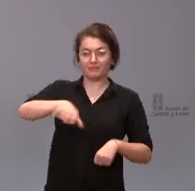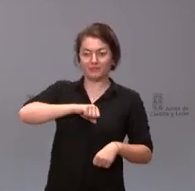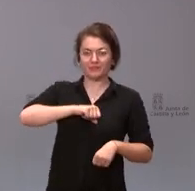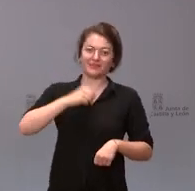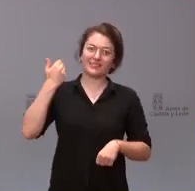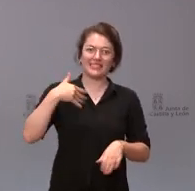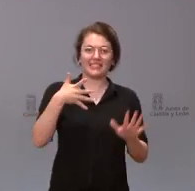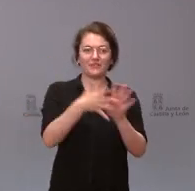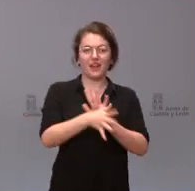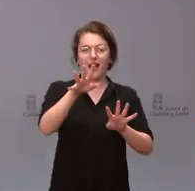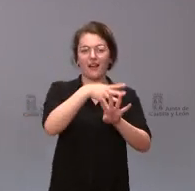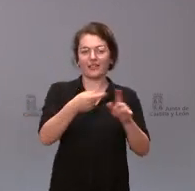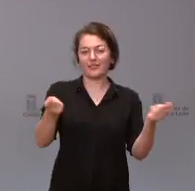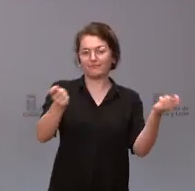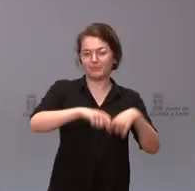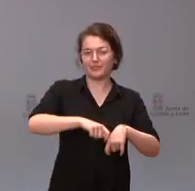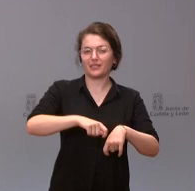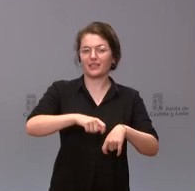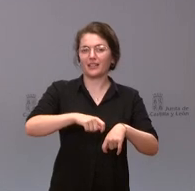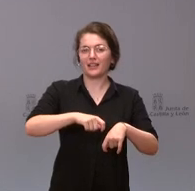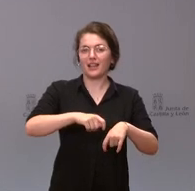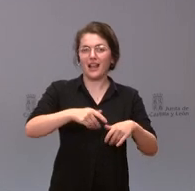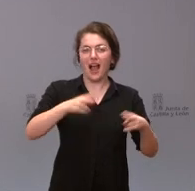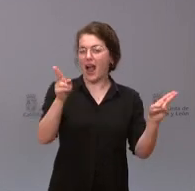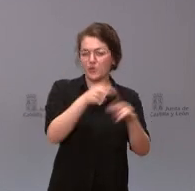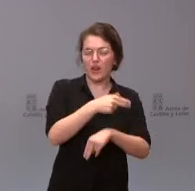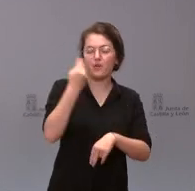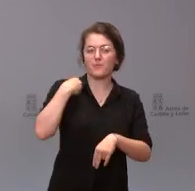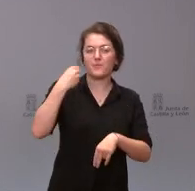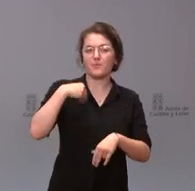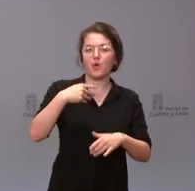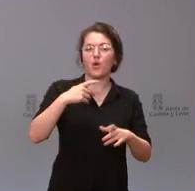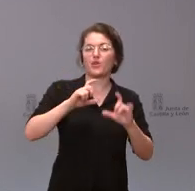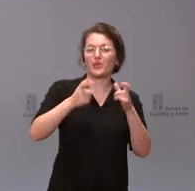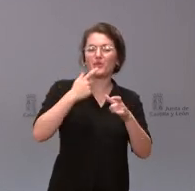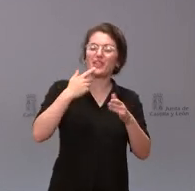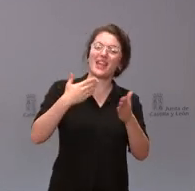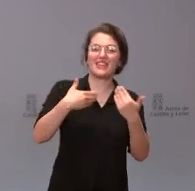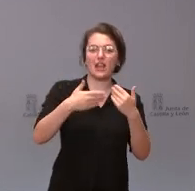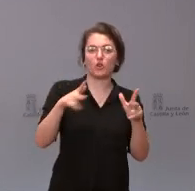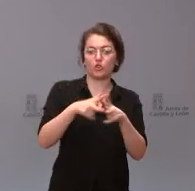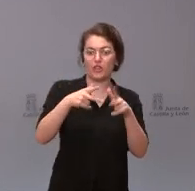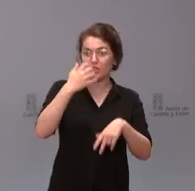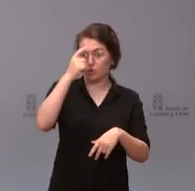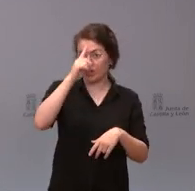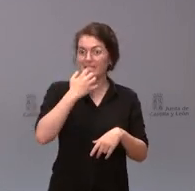reunión del diálogo social no sé si ya tienen planteada una nueva fecha y en tercer lugar